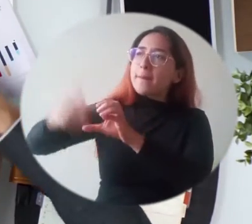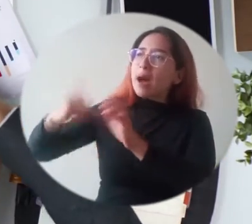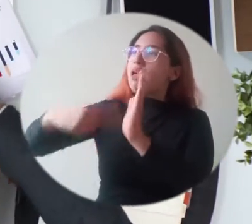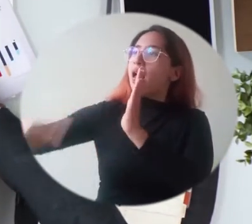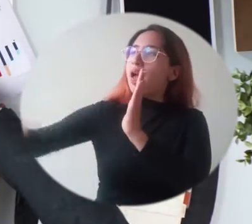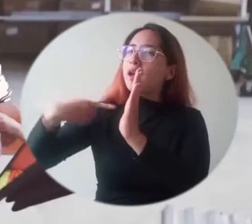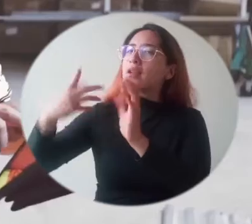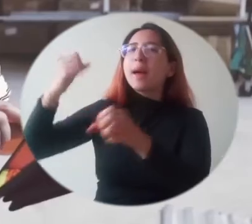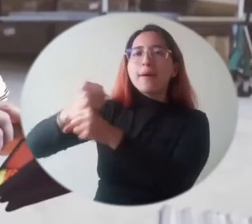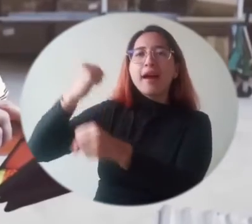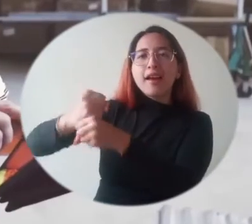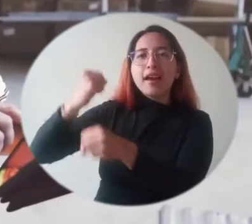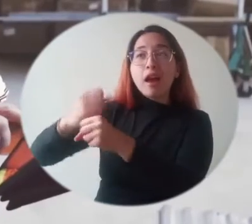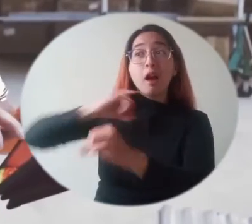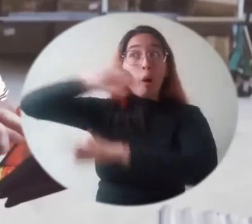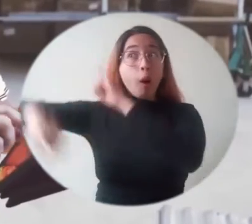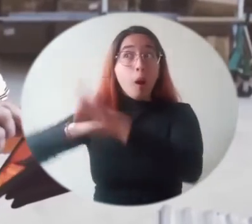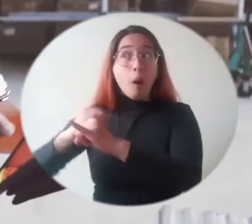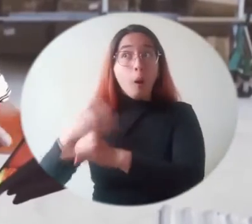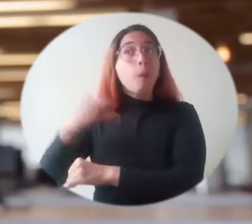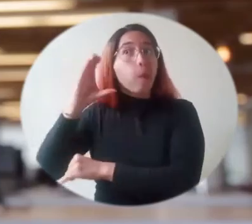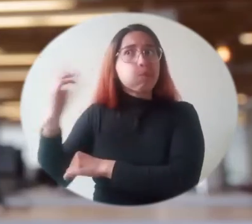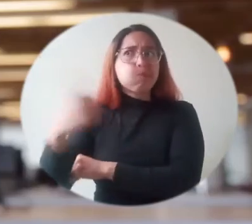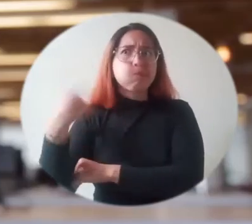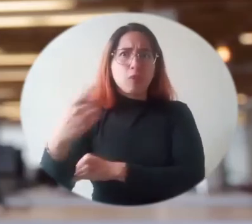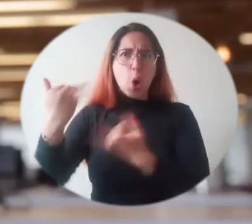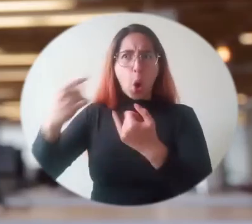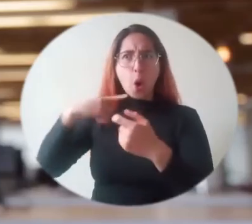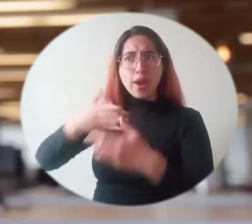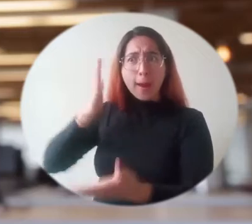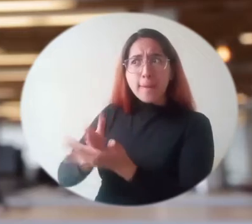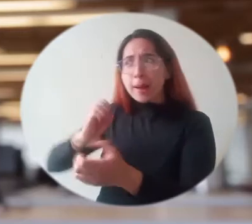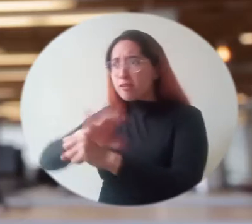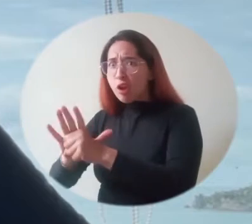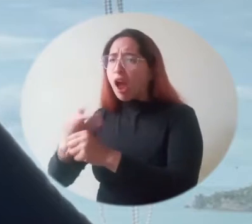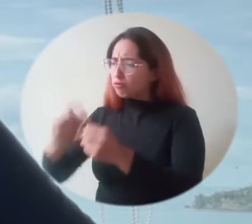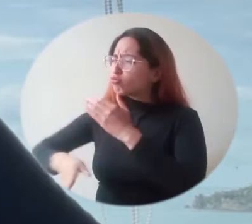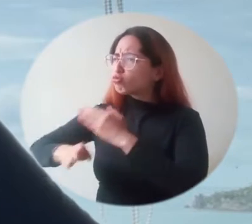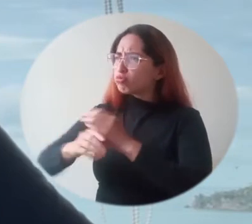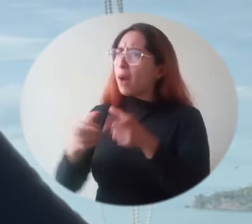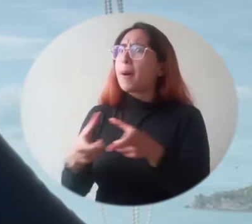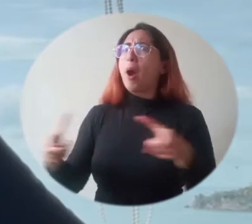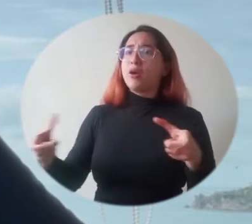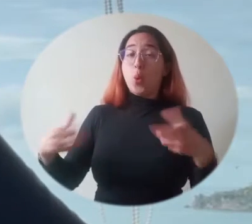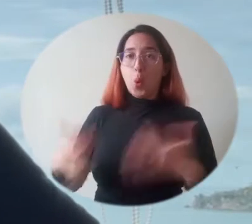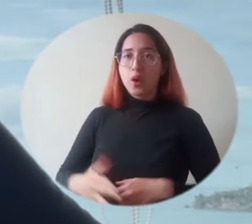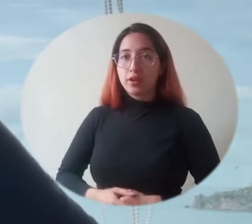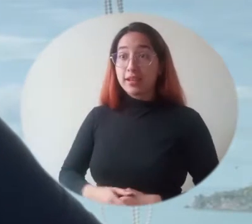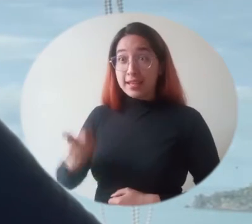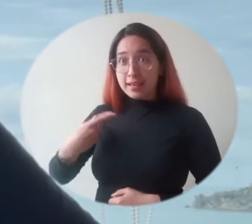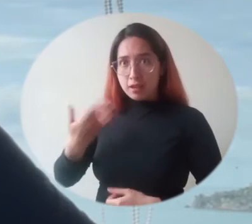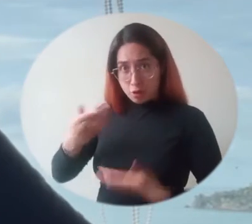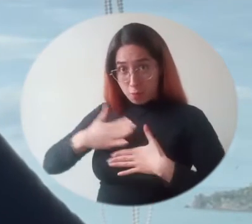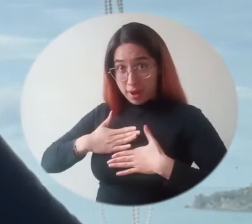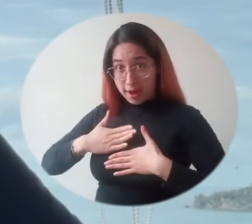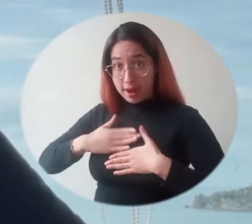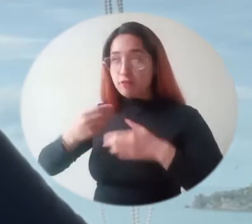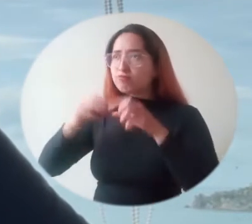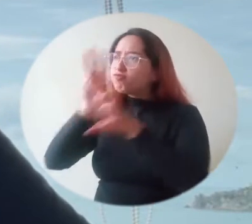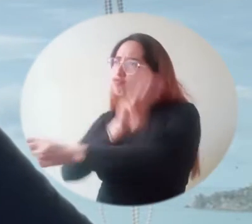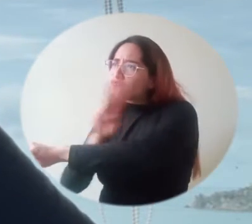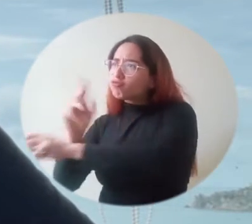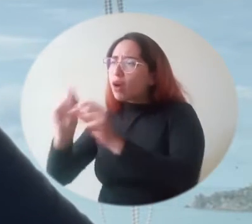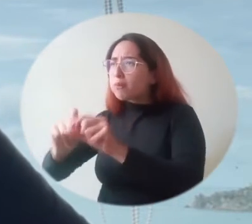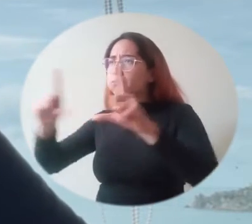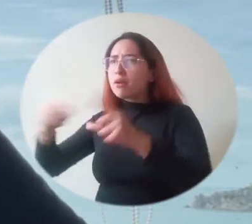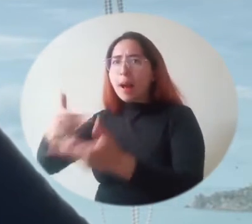de talento internacional y hoy es destacada por su aporte clave durante la pandemia. OnTop comenzó en medio de la pandemia, vimos en el trabajo remoto